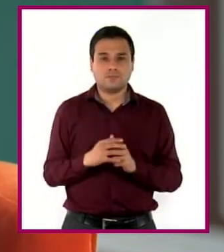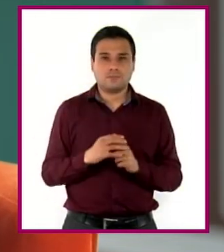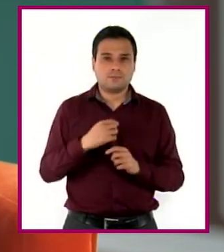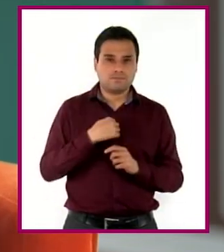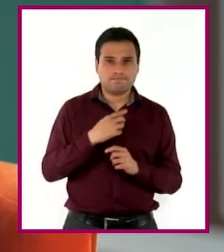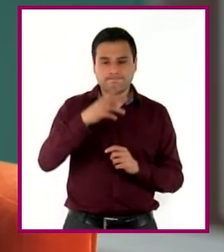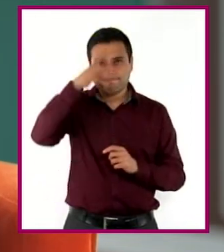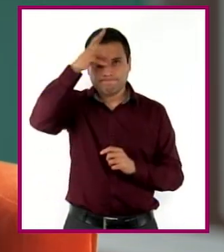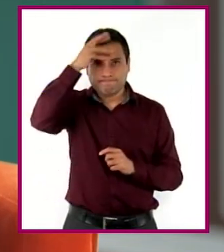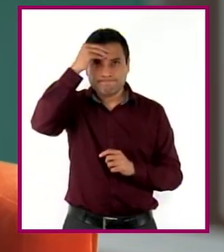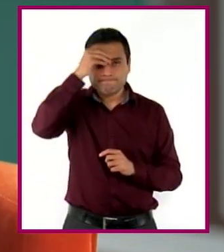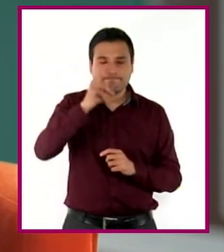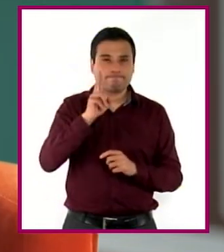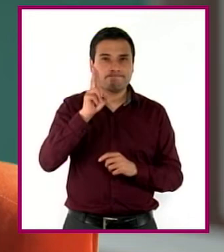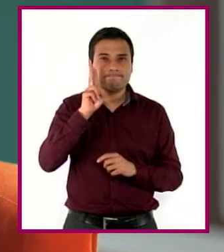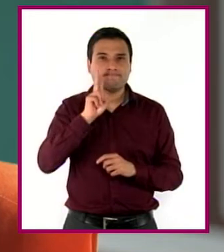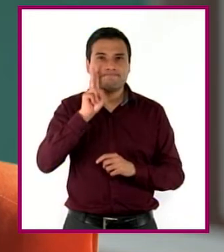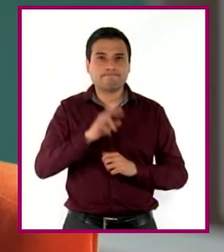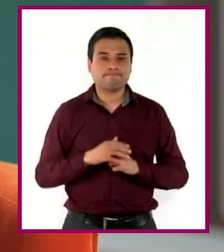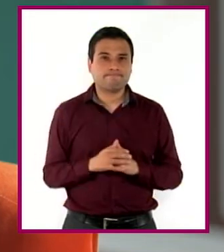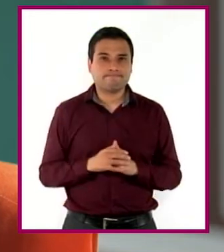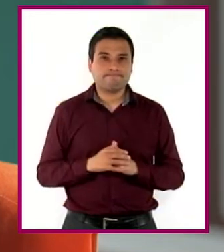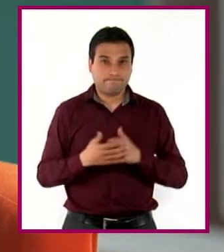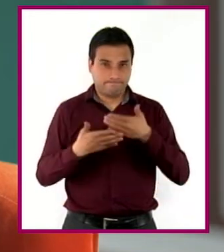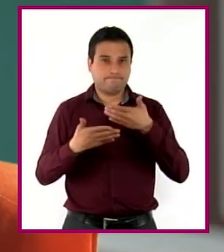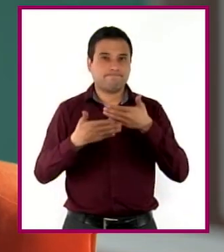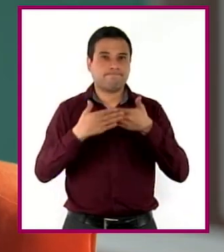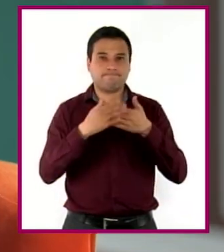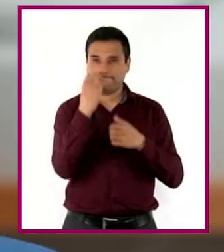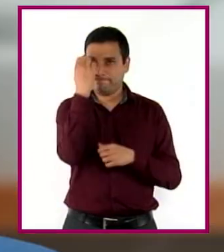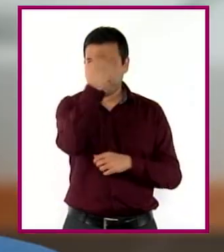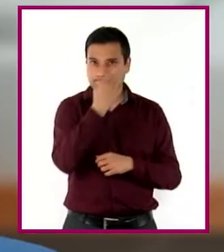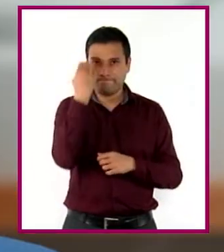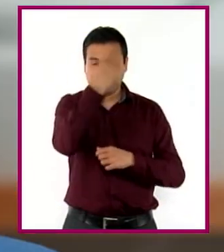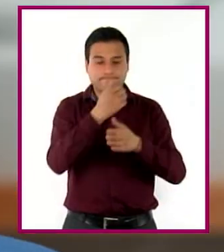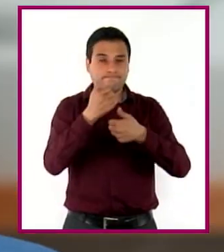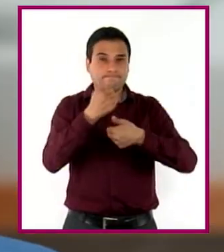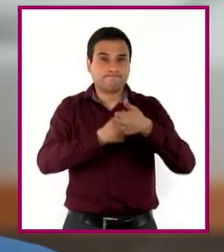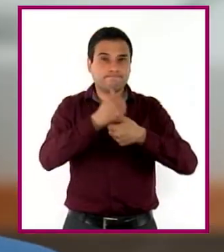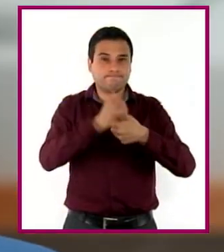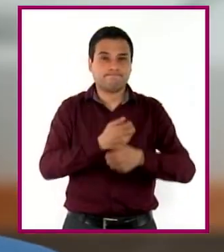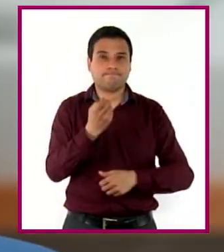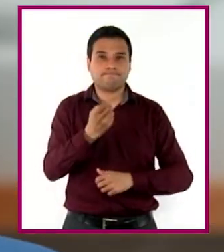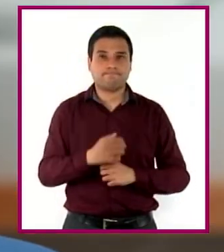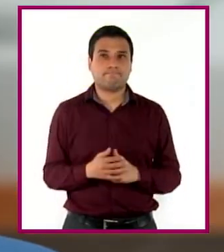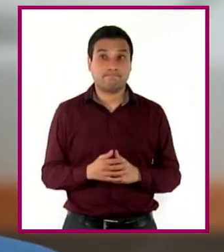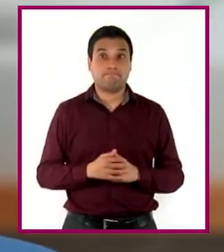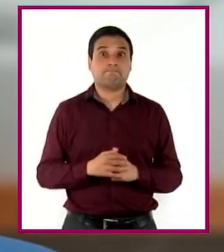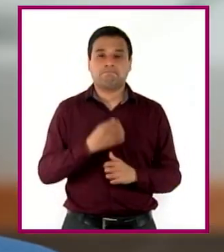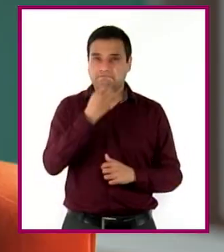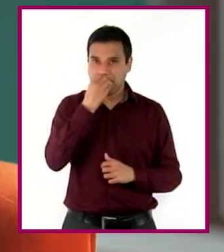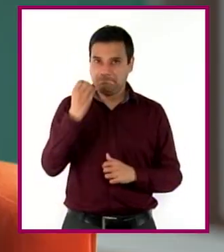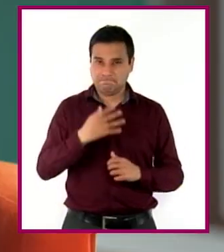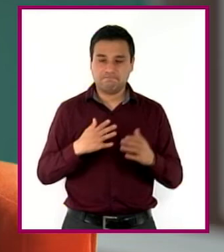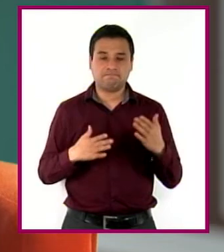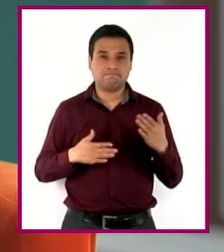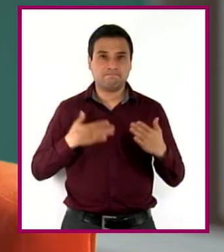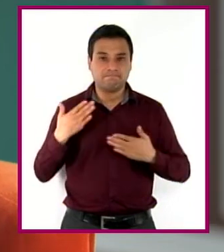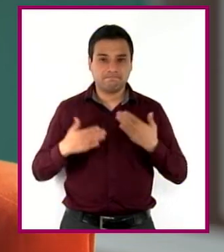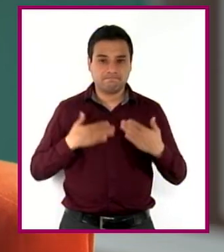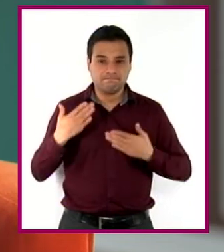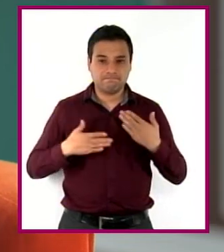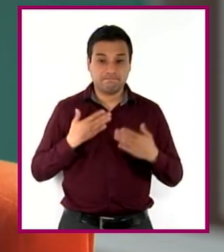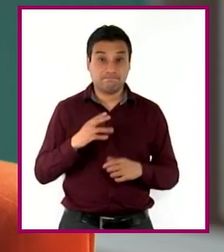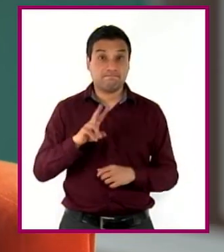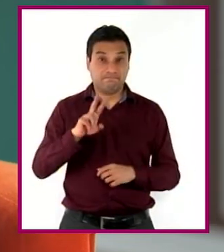instrumentos que nos faltaban y que se iban a usar en el examen de química del concurso. Suena que fue divertido. Pues aunque no